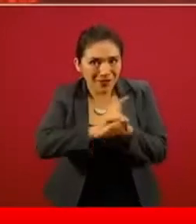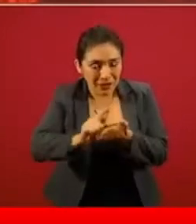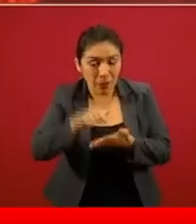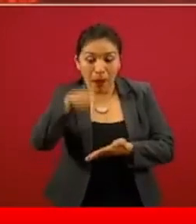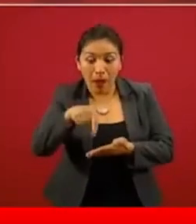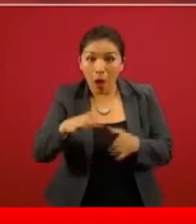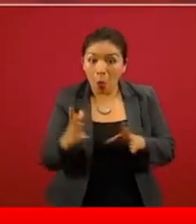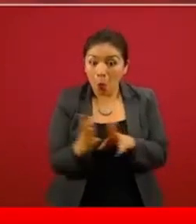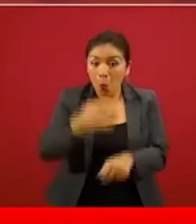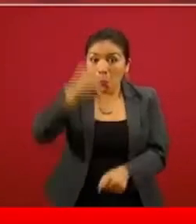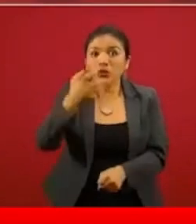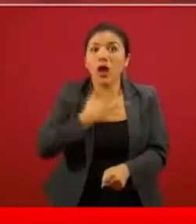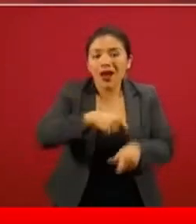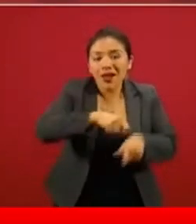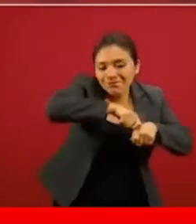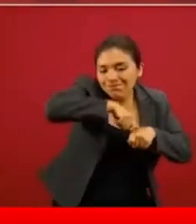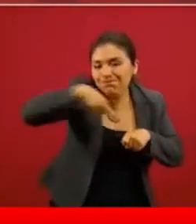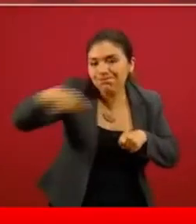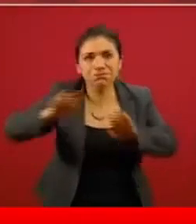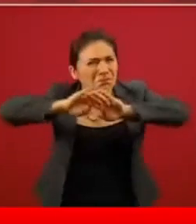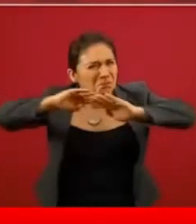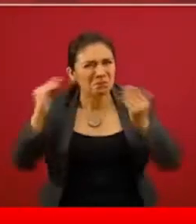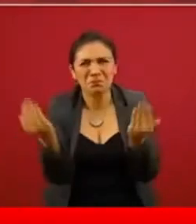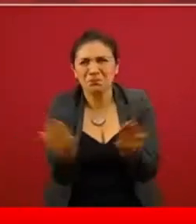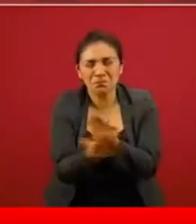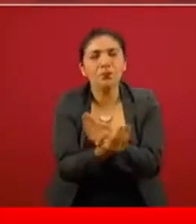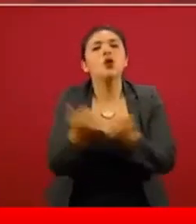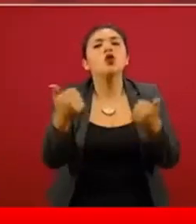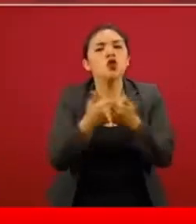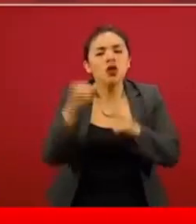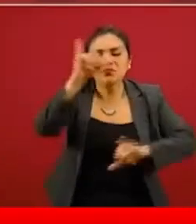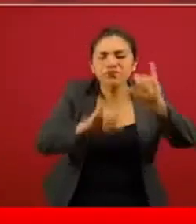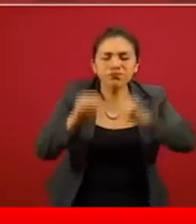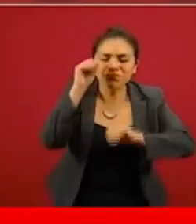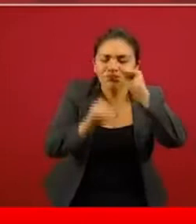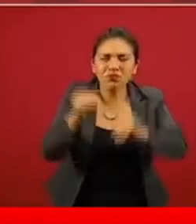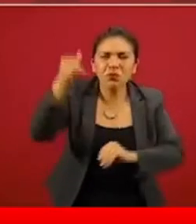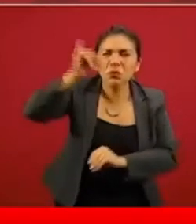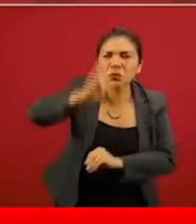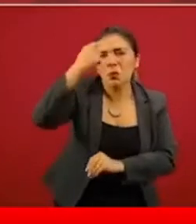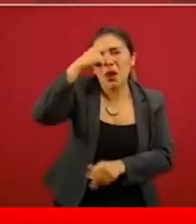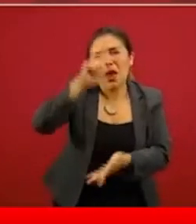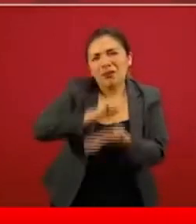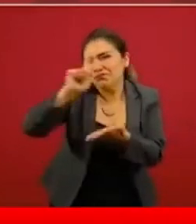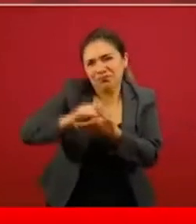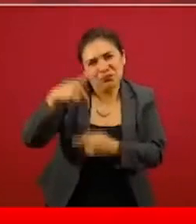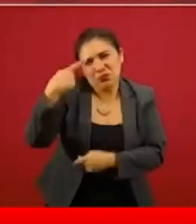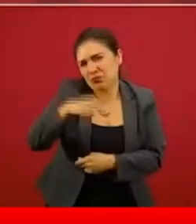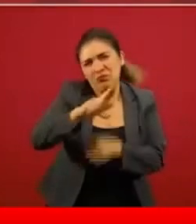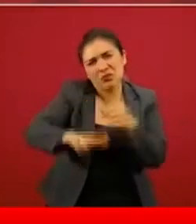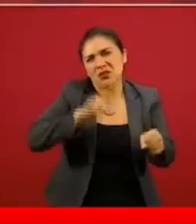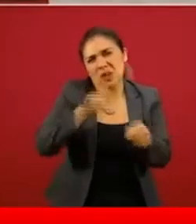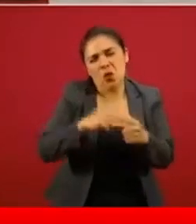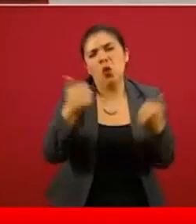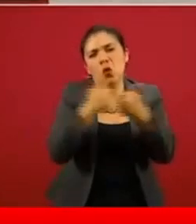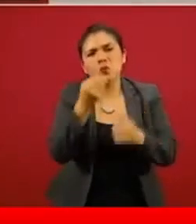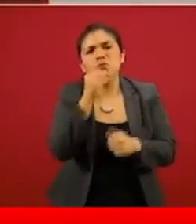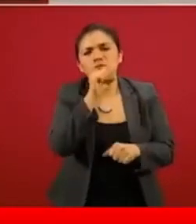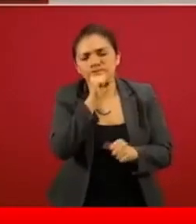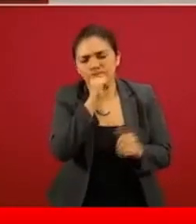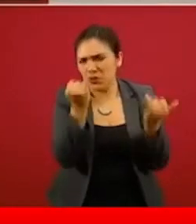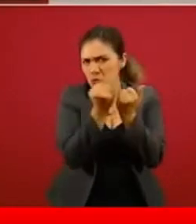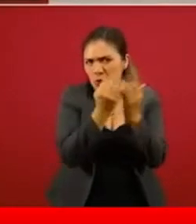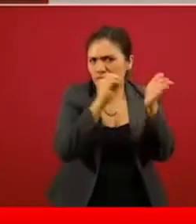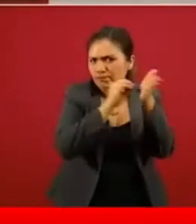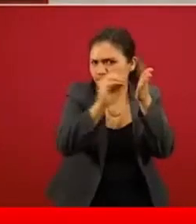son selladas y se utilizan las soluciones desinfectantes de diversa naturaleza, especificadas también en la guía